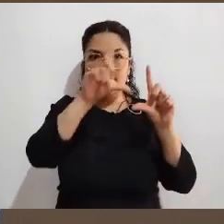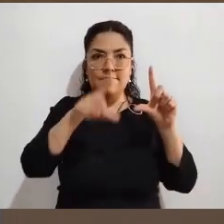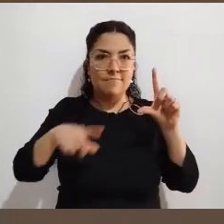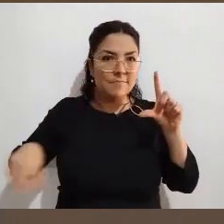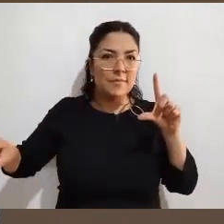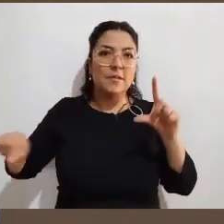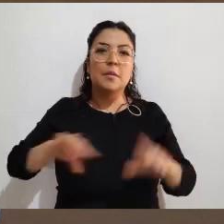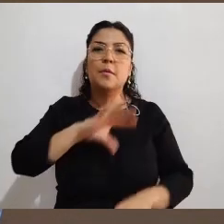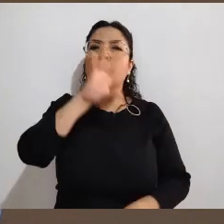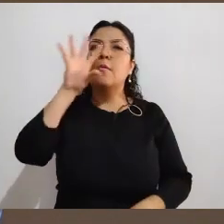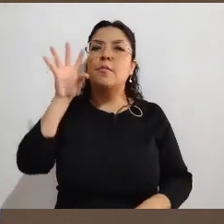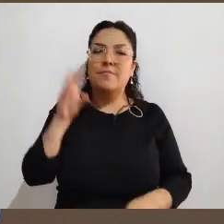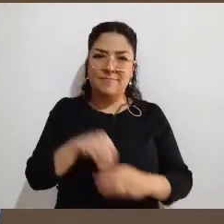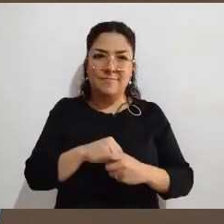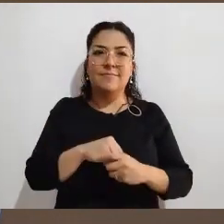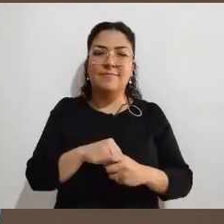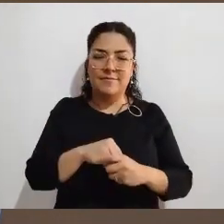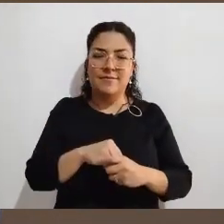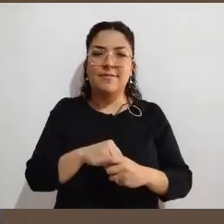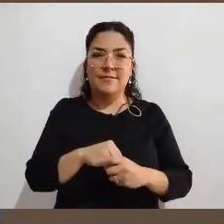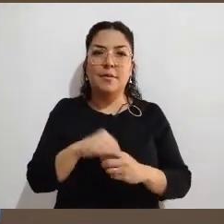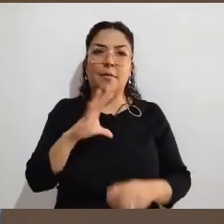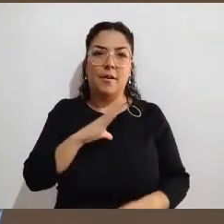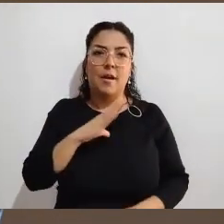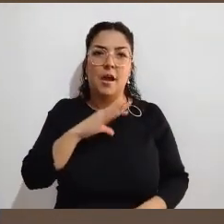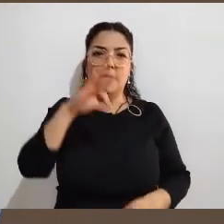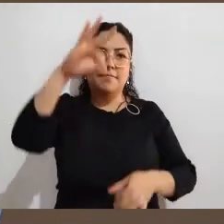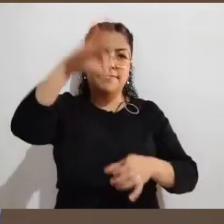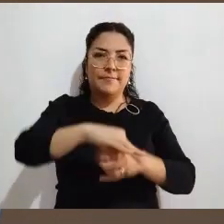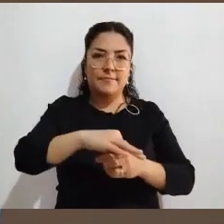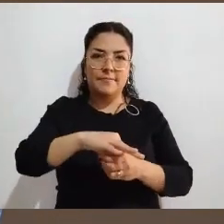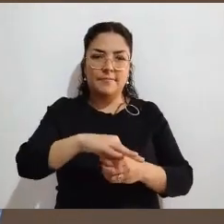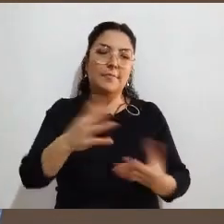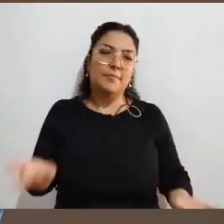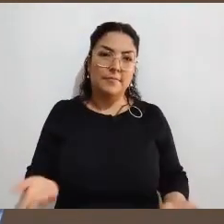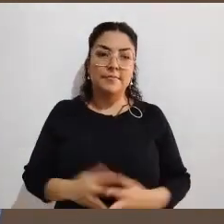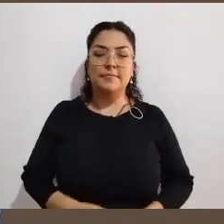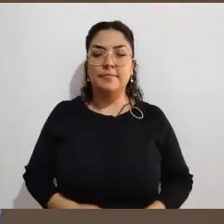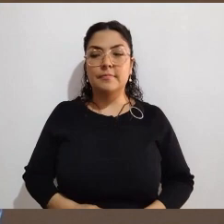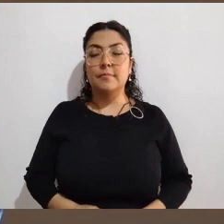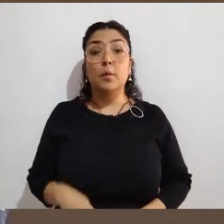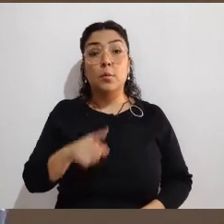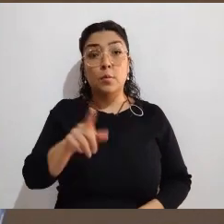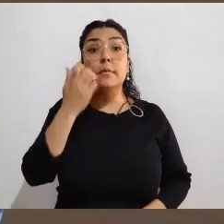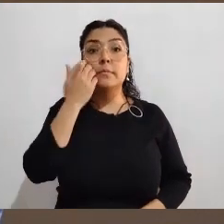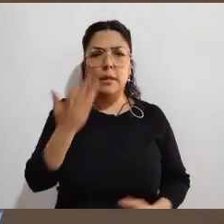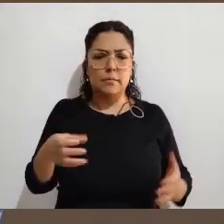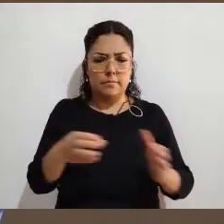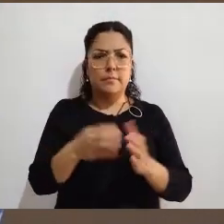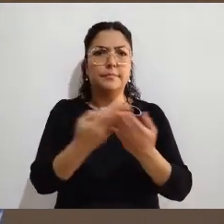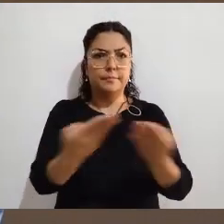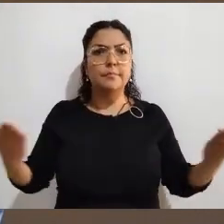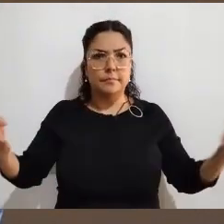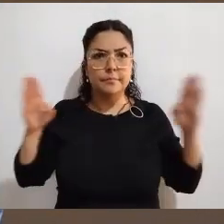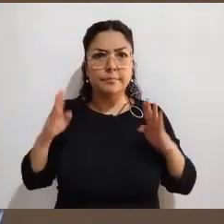todo el país. Entonces, pues seguramente las personas querrán hacer observación en su lugar donde está ubicada su casilla, pero son bienvenidas y